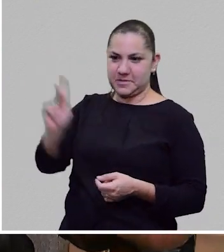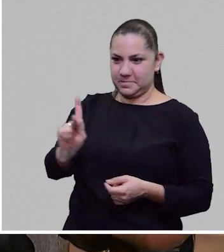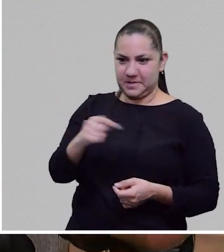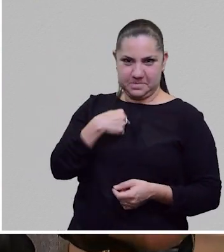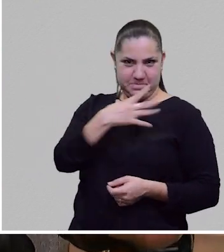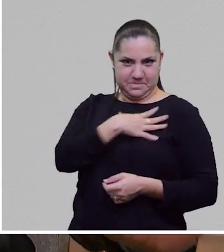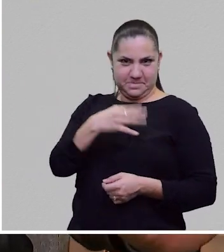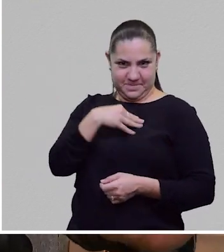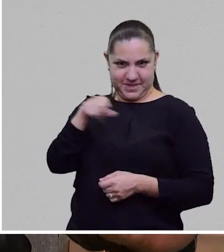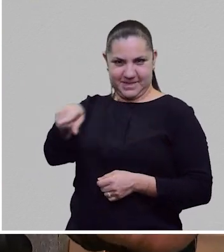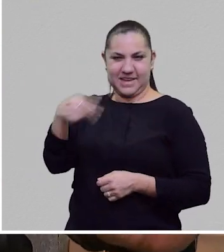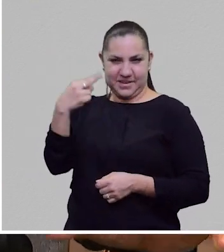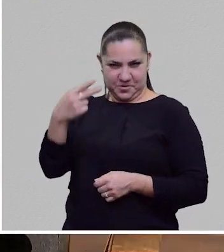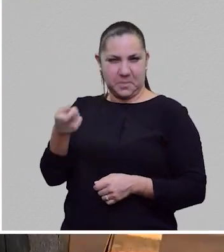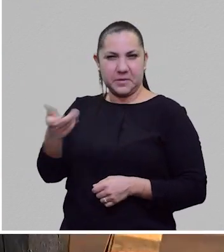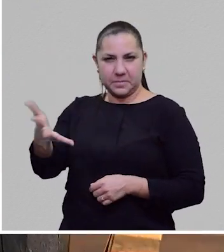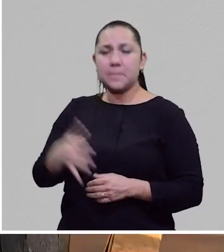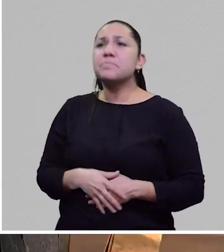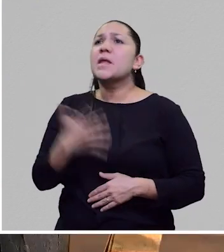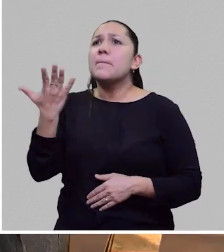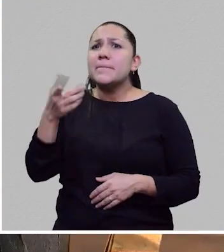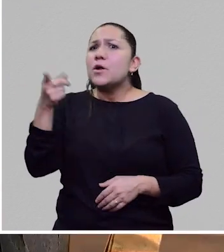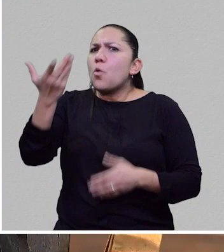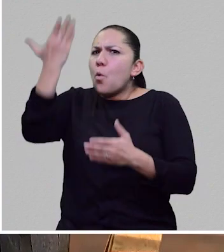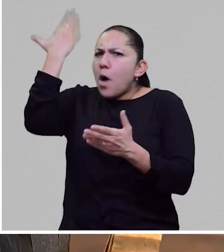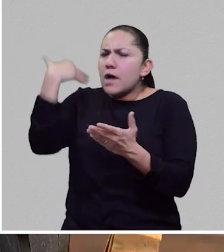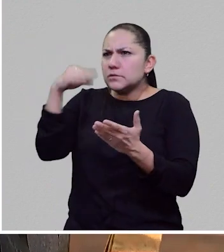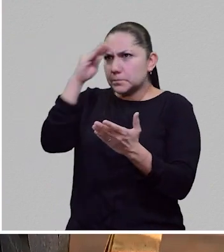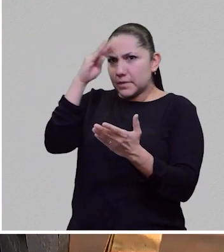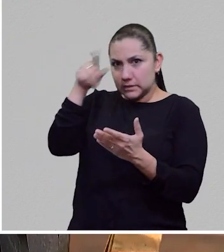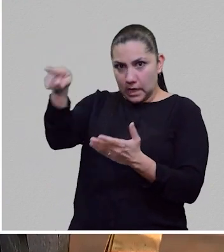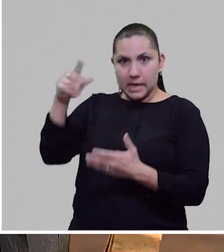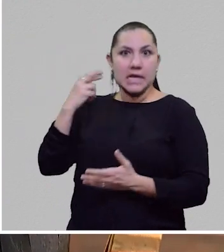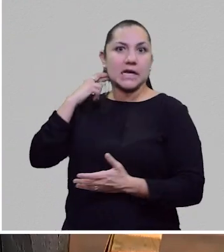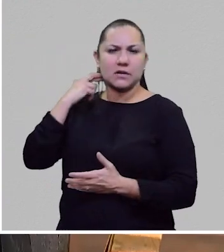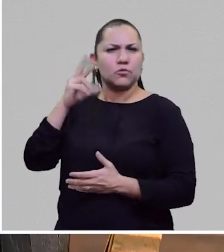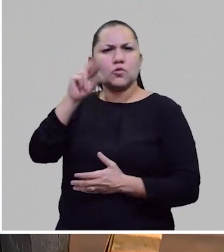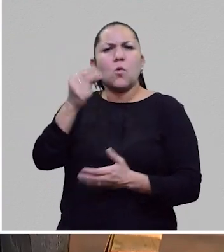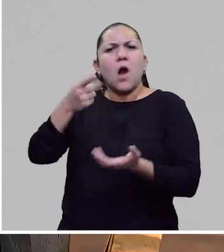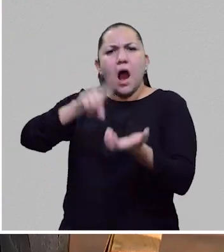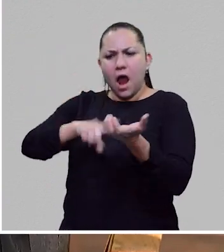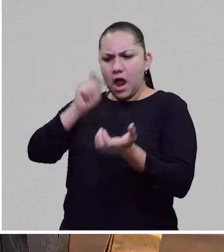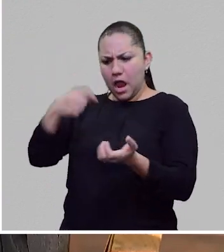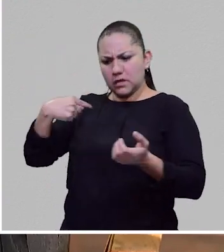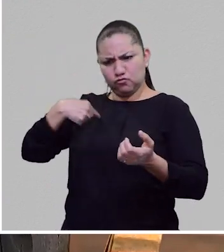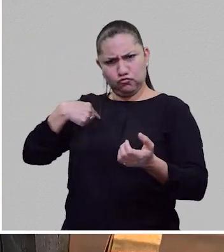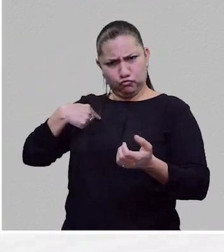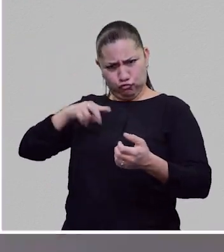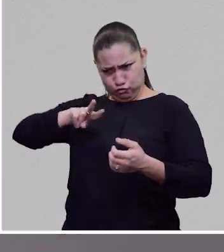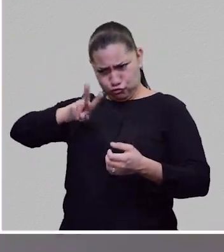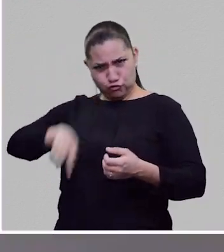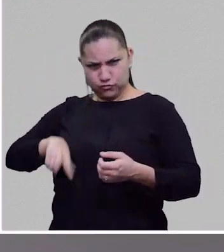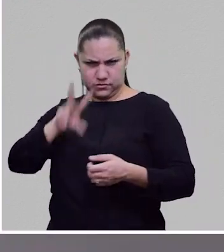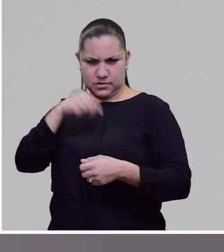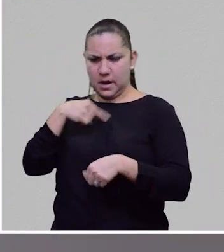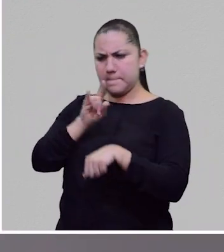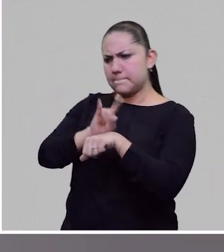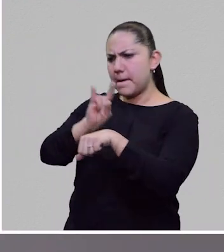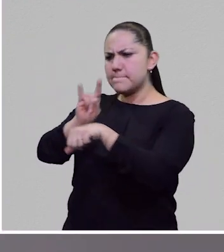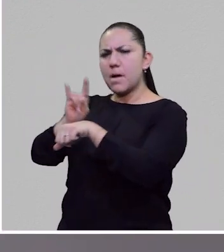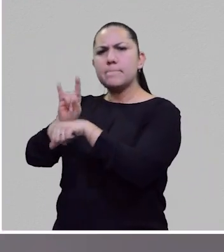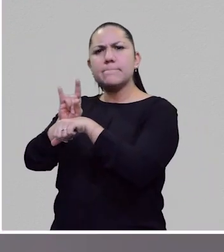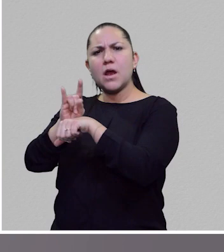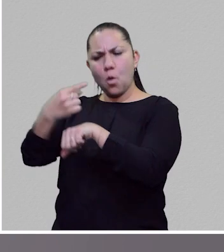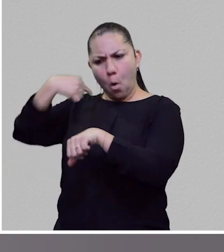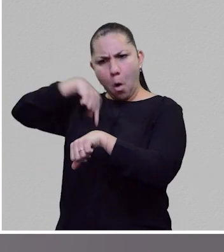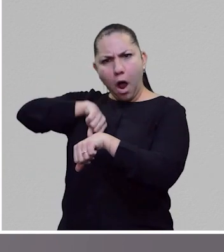No es propiamente, o no es lo que entendemos hoy por un robot, es este hombre artificial con este chispazo de vida, que además